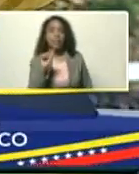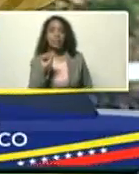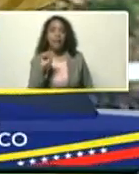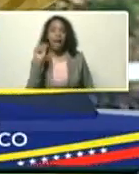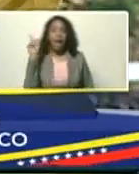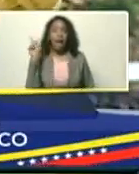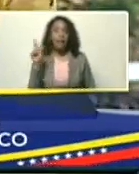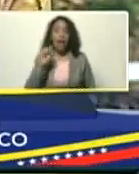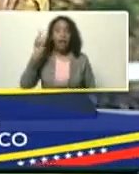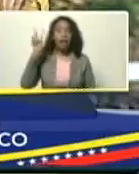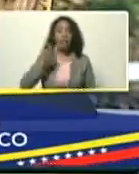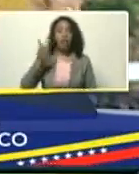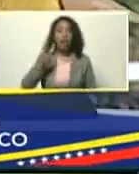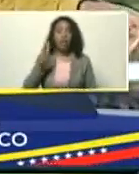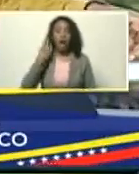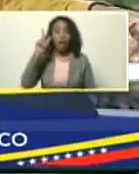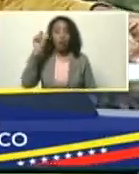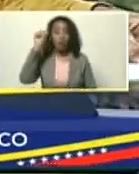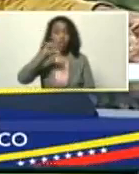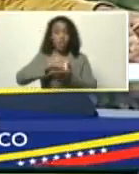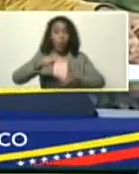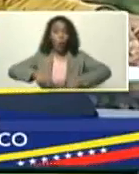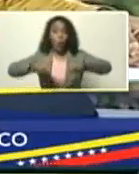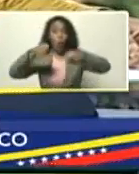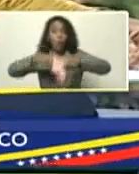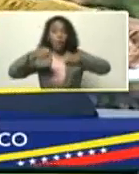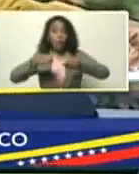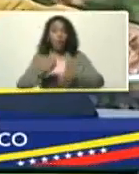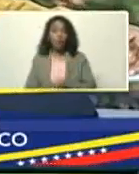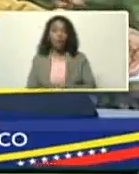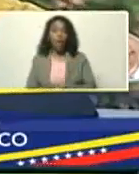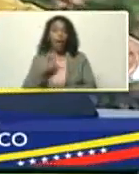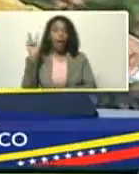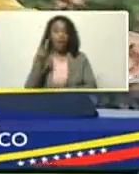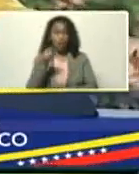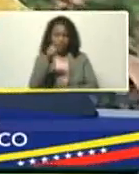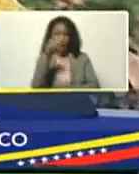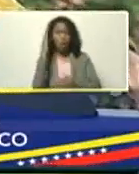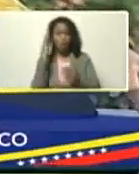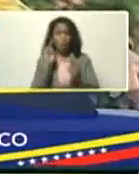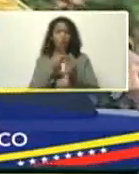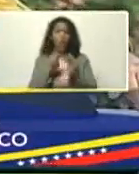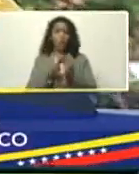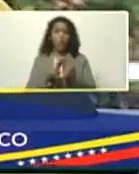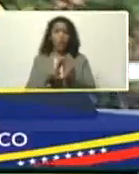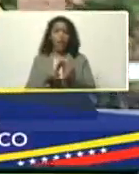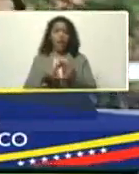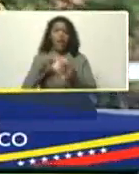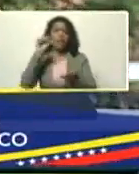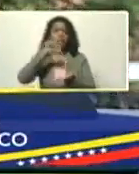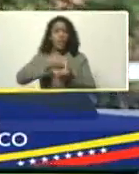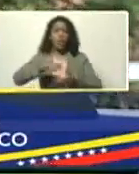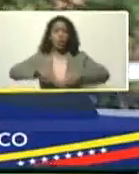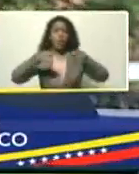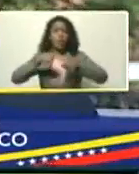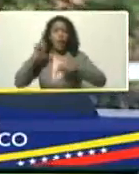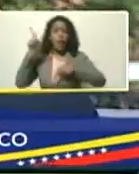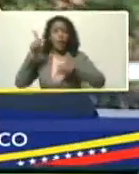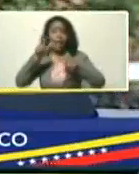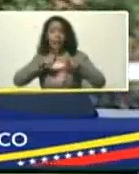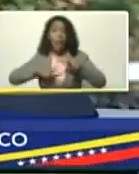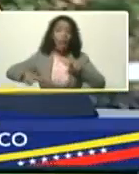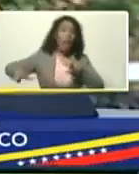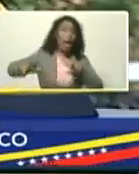valle, hay un centro comercial, en el valle, ustedes lo conocen, el centro comercial del valle, era la laguna del valle,